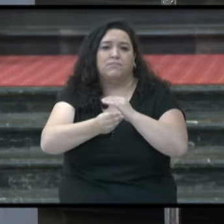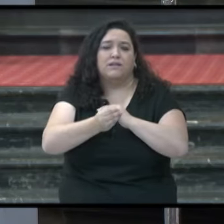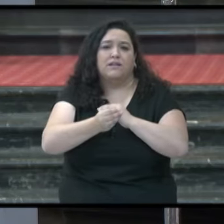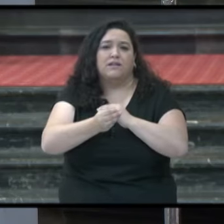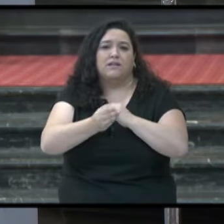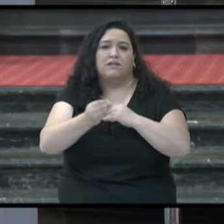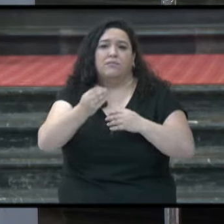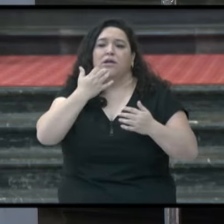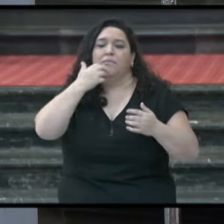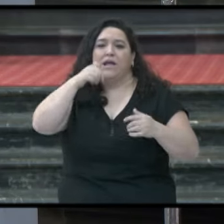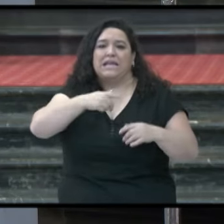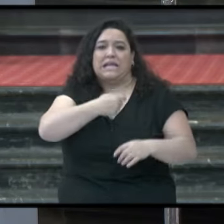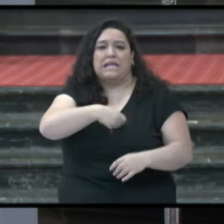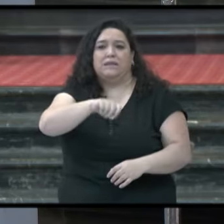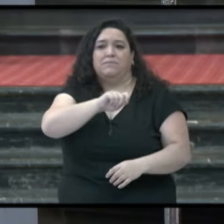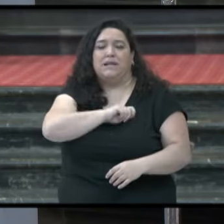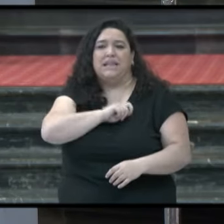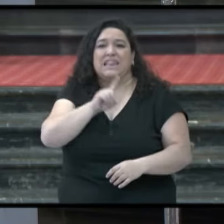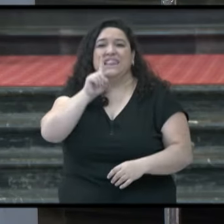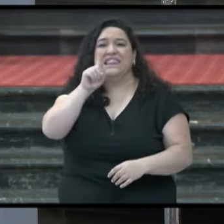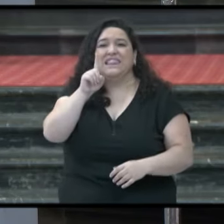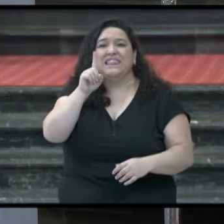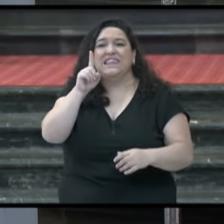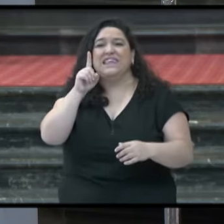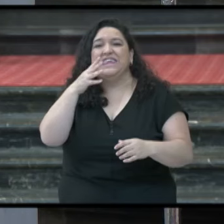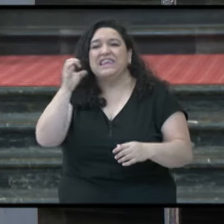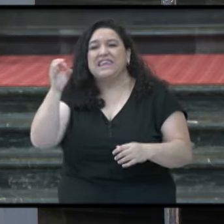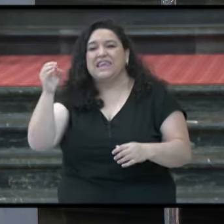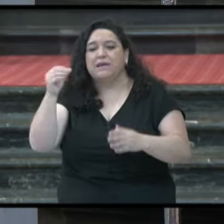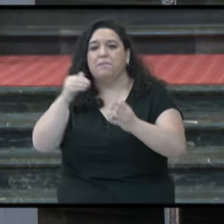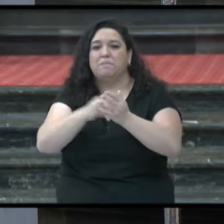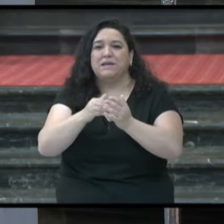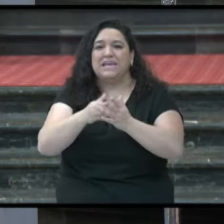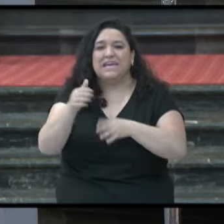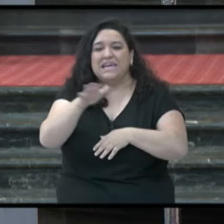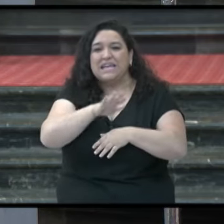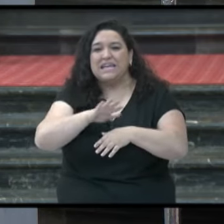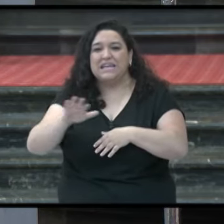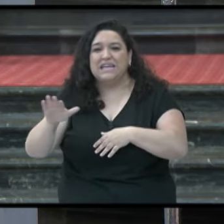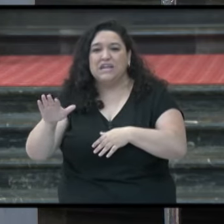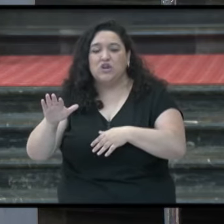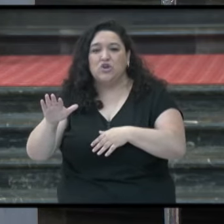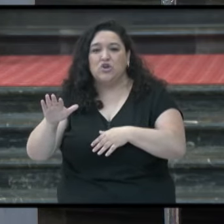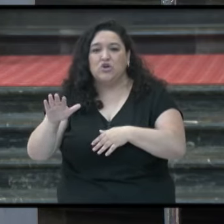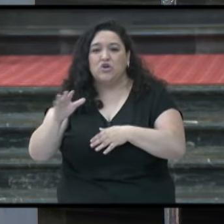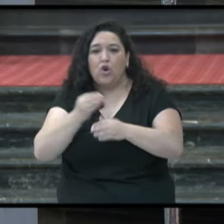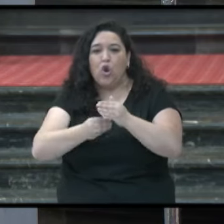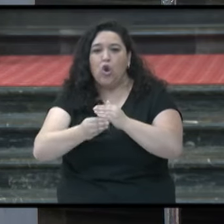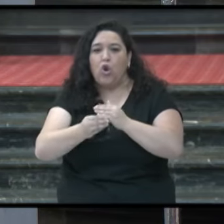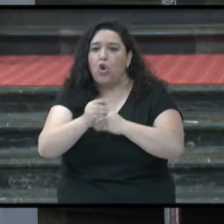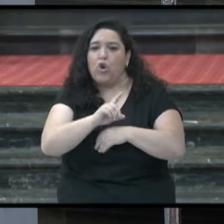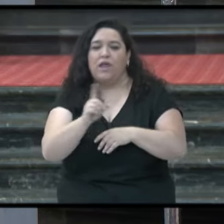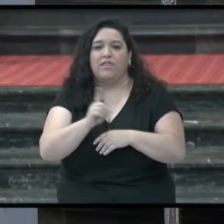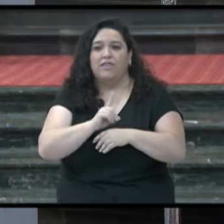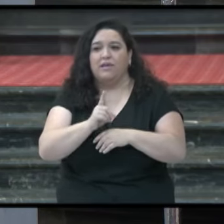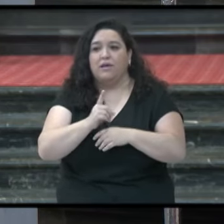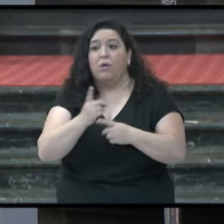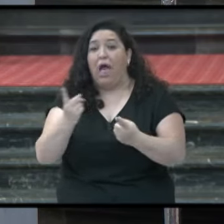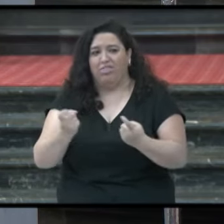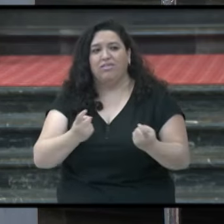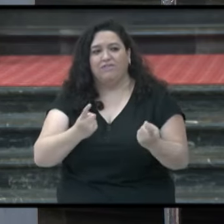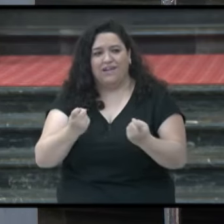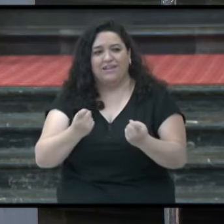España, por ejemplo, más de 100.000 niños no llegan a nacer, con lo que nos hace falta,